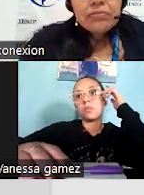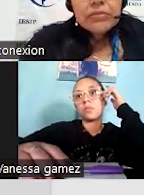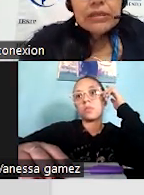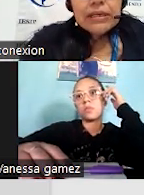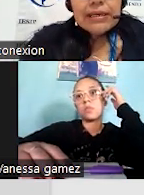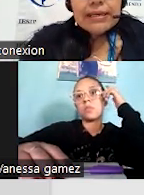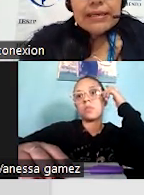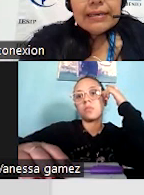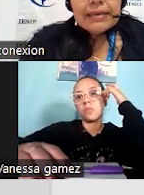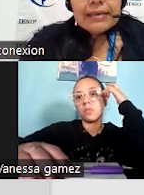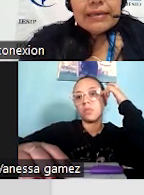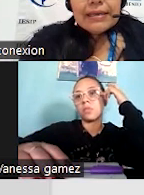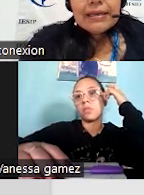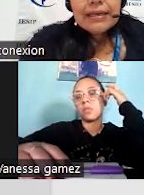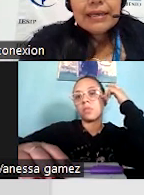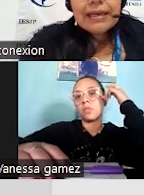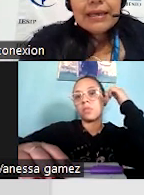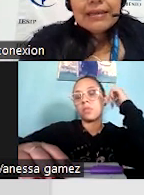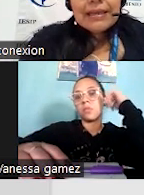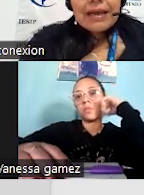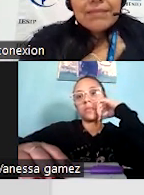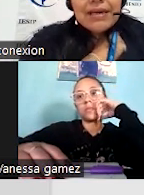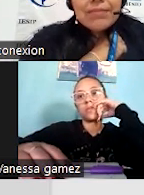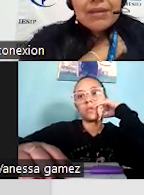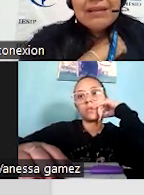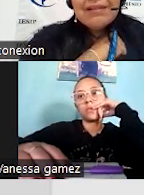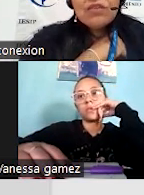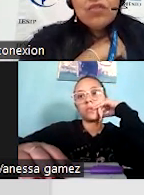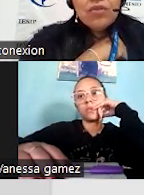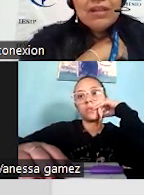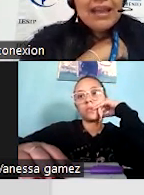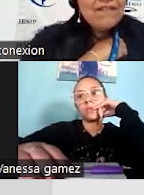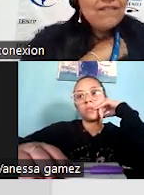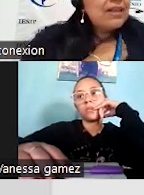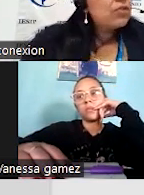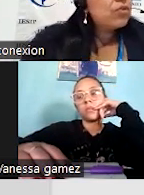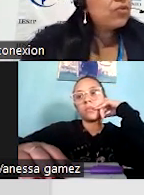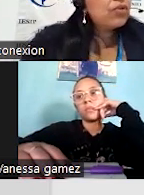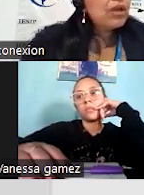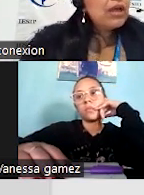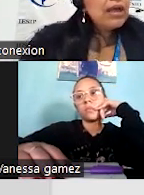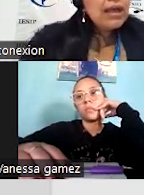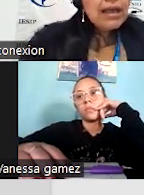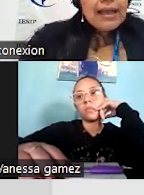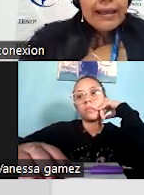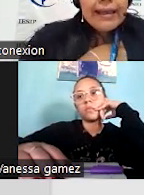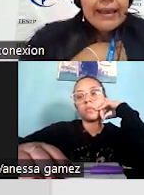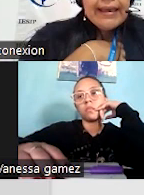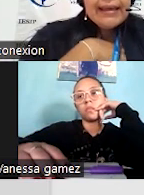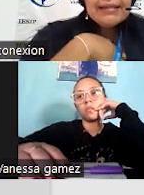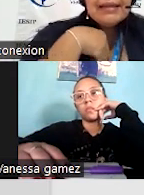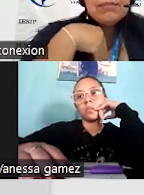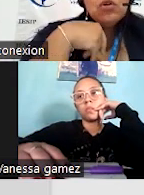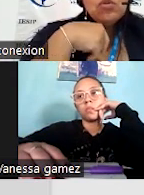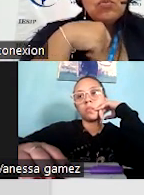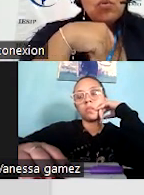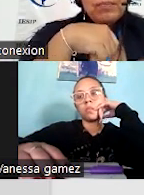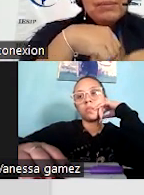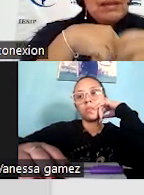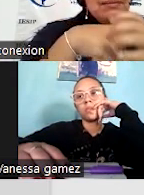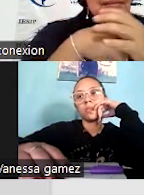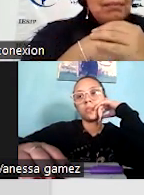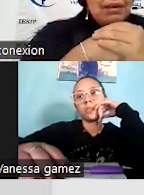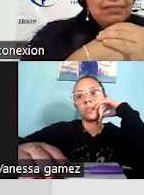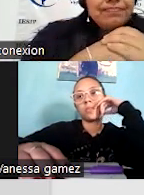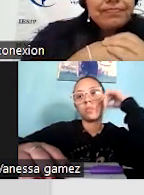y se llama Administración de Eventos. Tenemos como